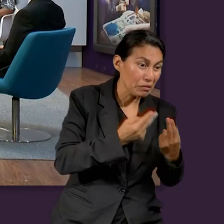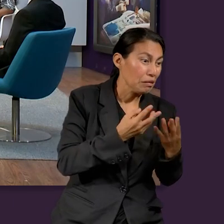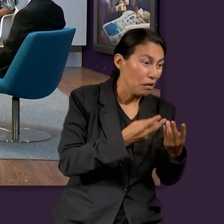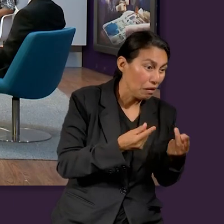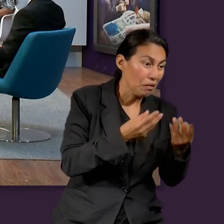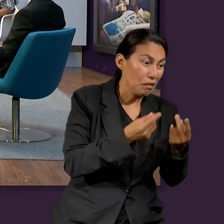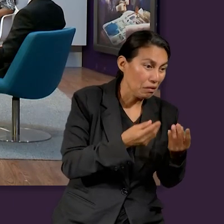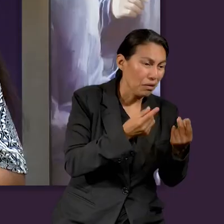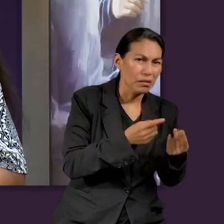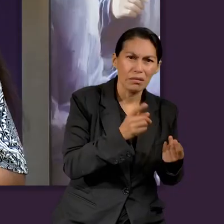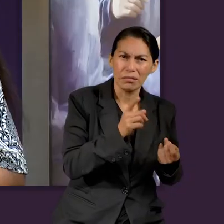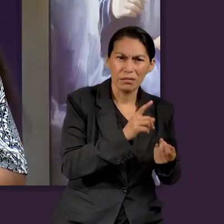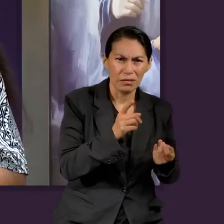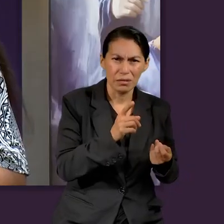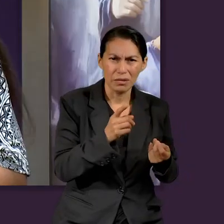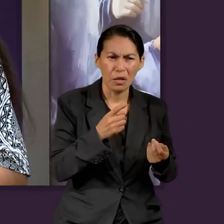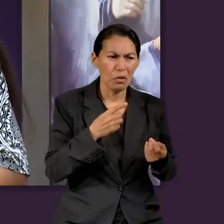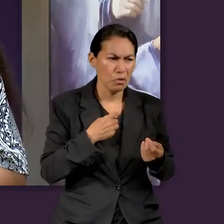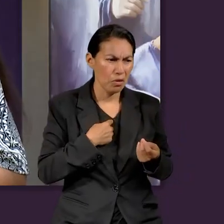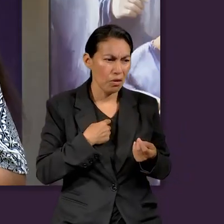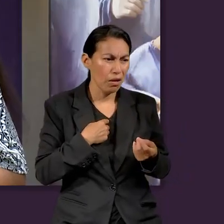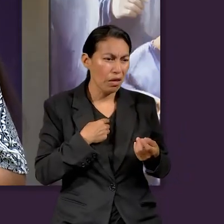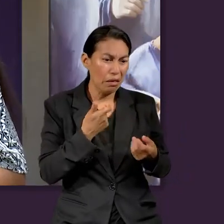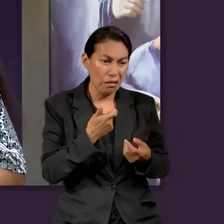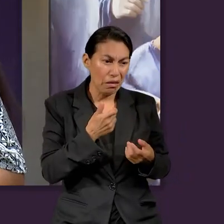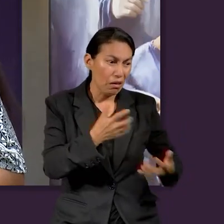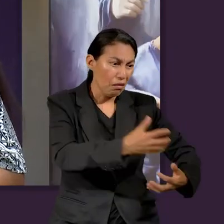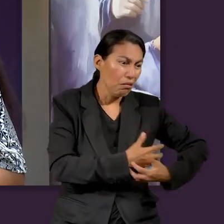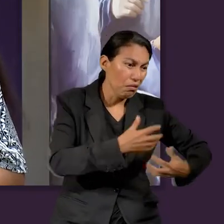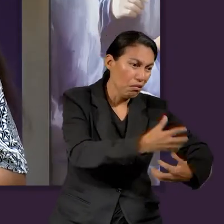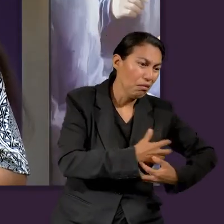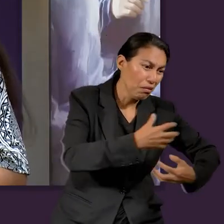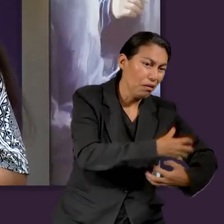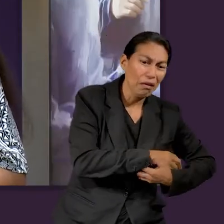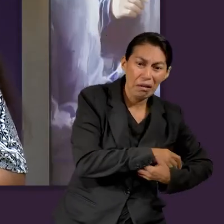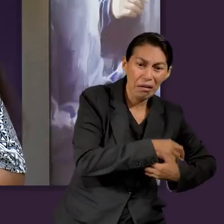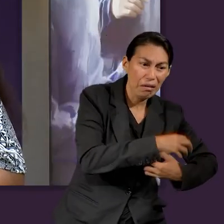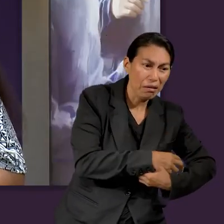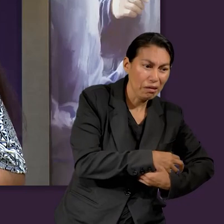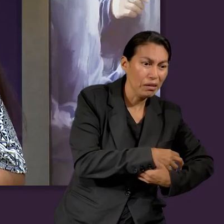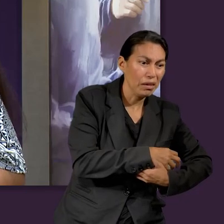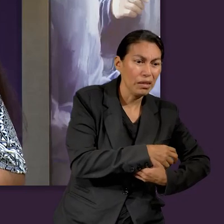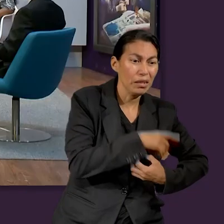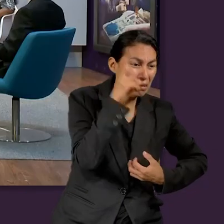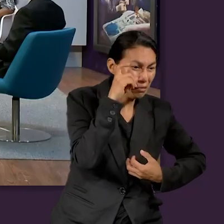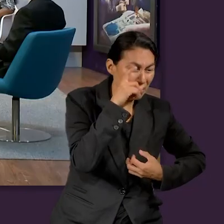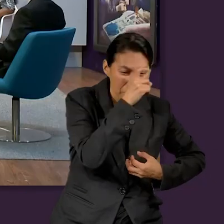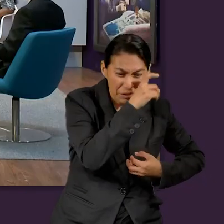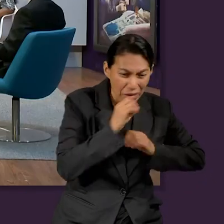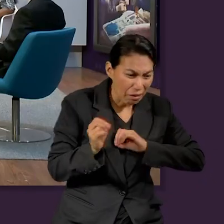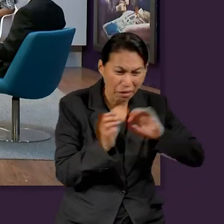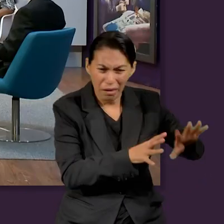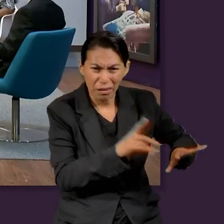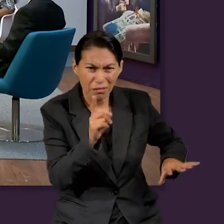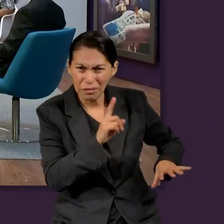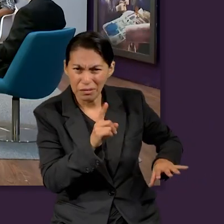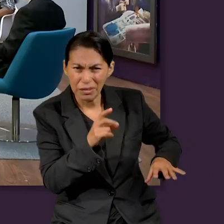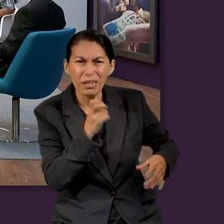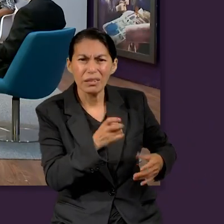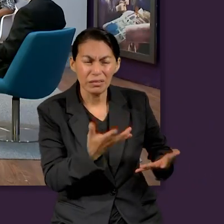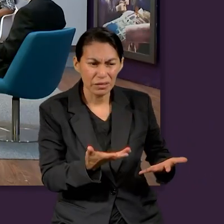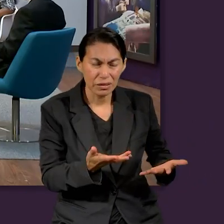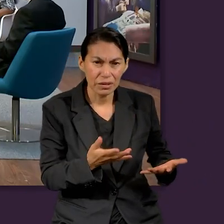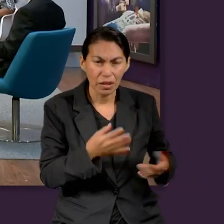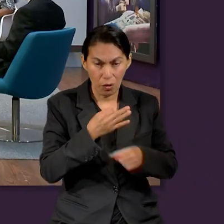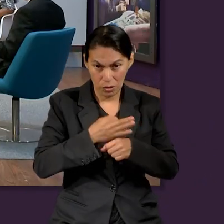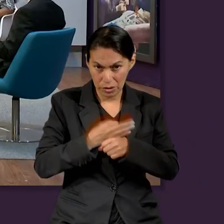Porque al no ser esclavos del dinero, si no nos cuesta desprendernos de él ahora, pues no nos costará desprendernos de él cuando el tiempo del fin esté